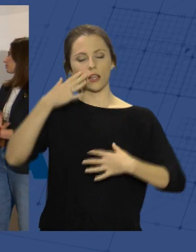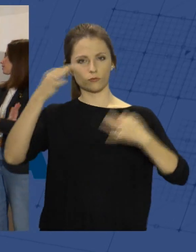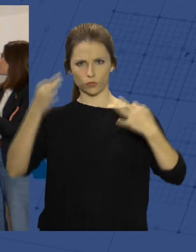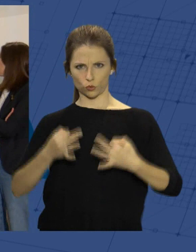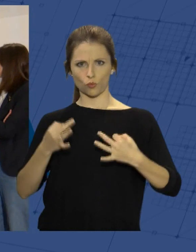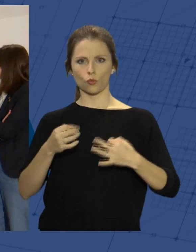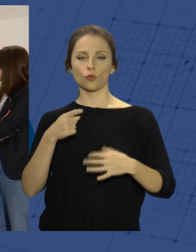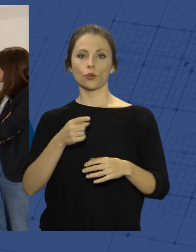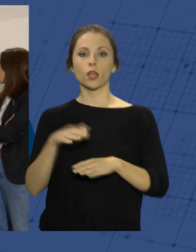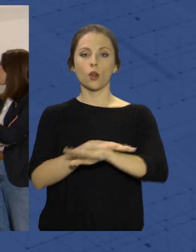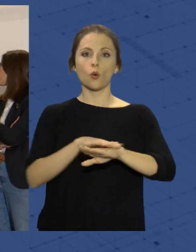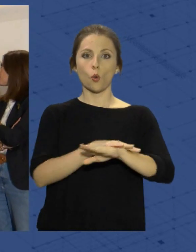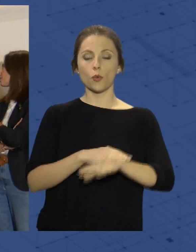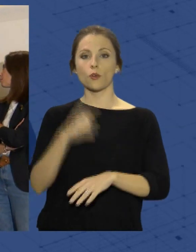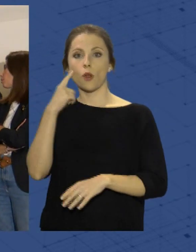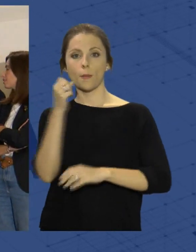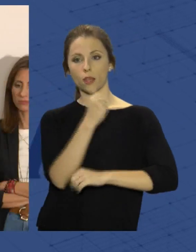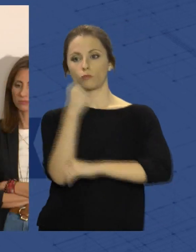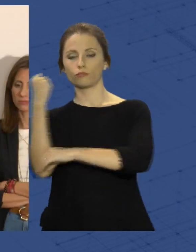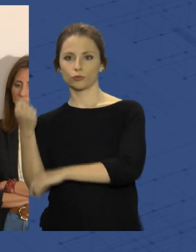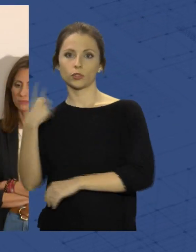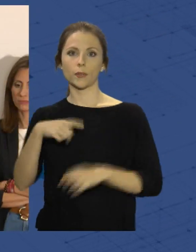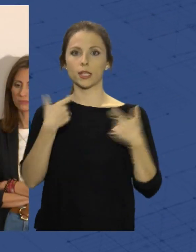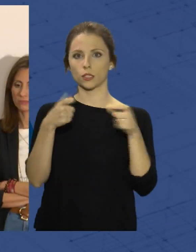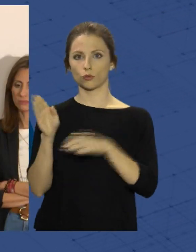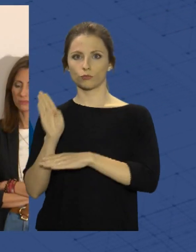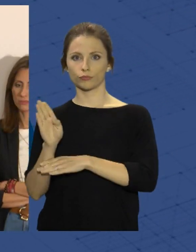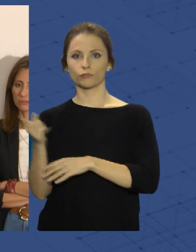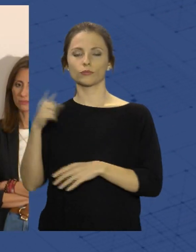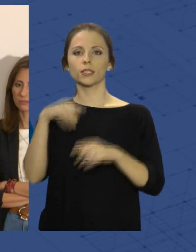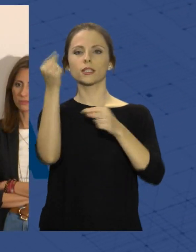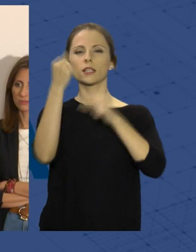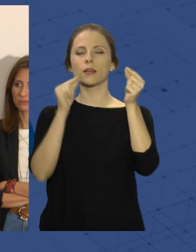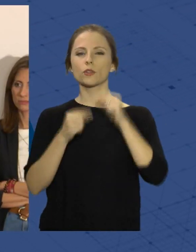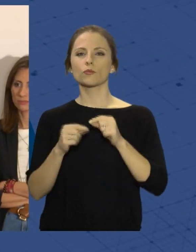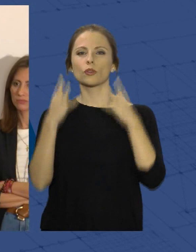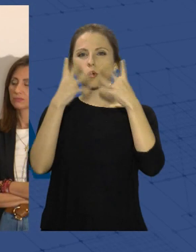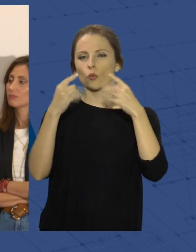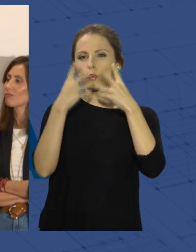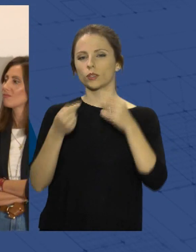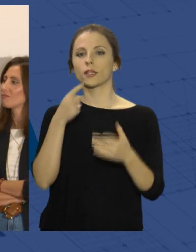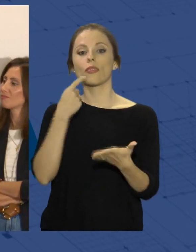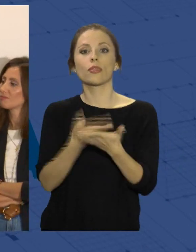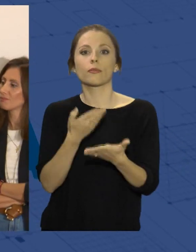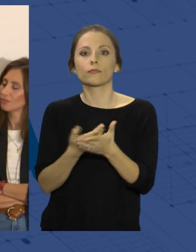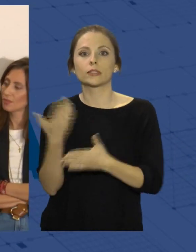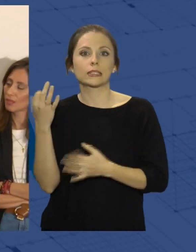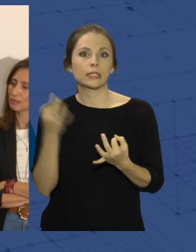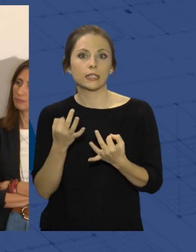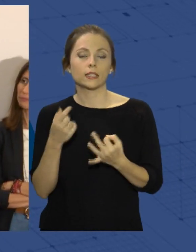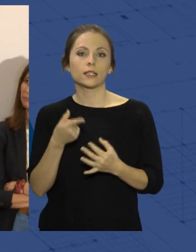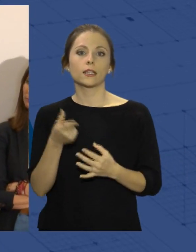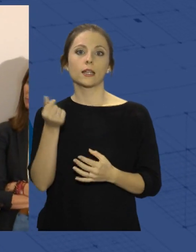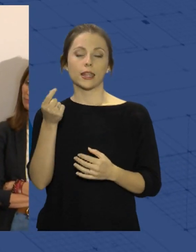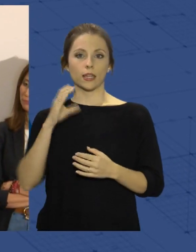sí apuesta por la provincia almeriense y sus principales sectores. Estas cuentas contemplan una importante dotación para